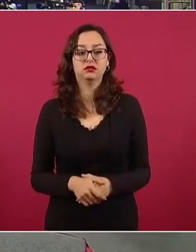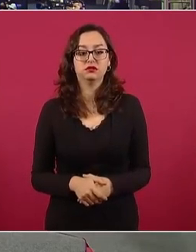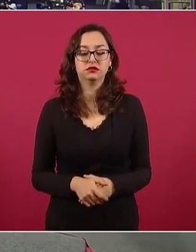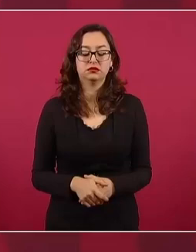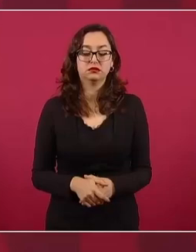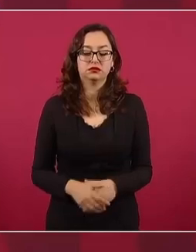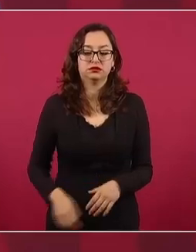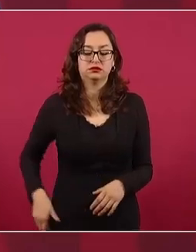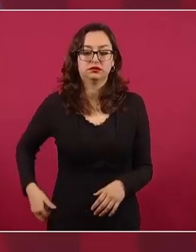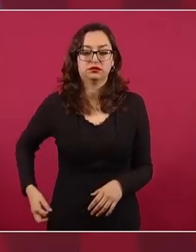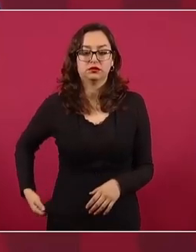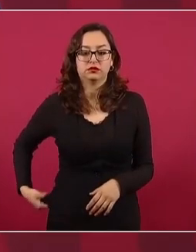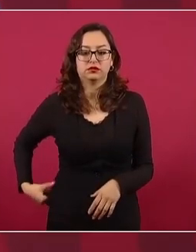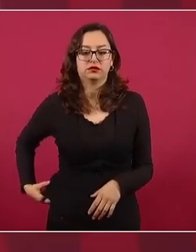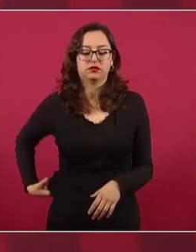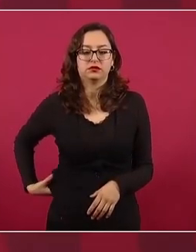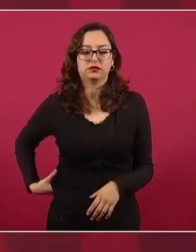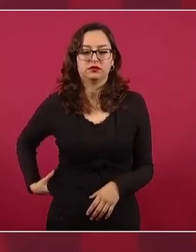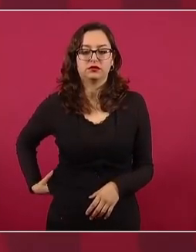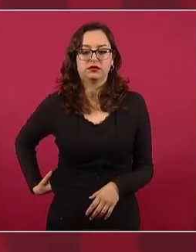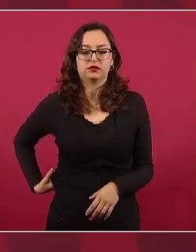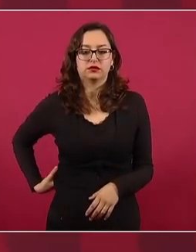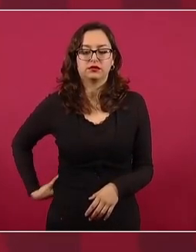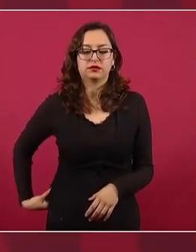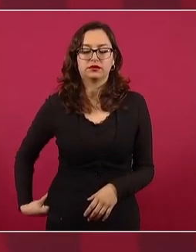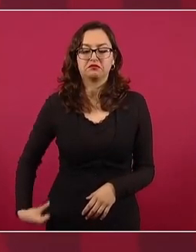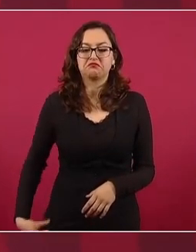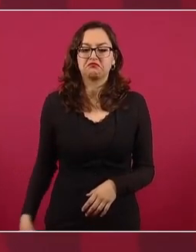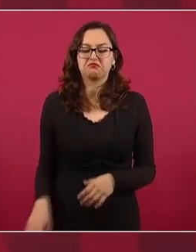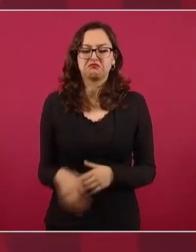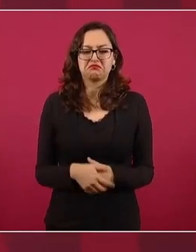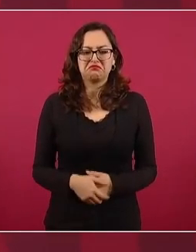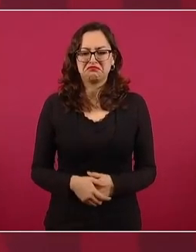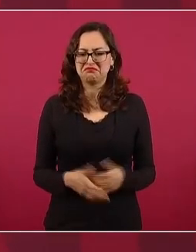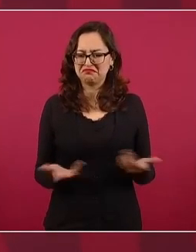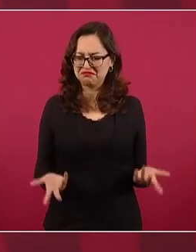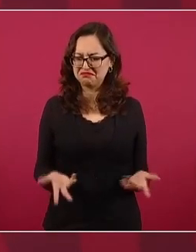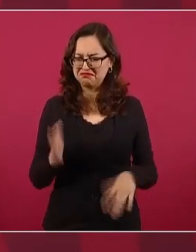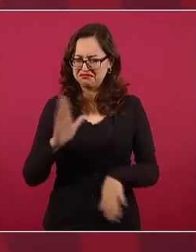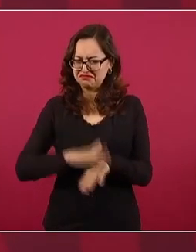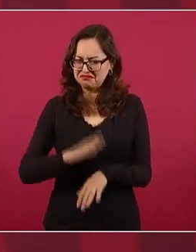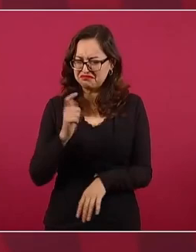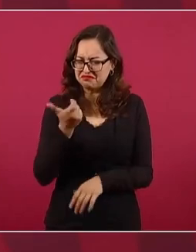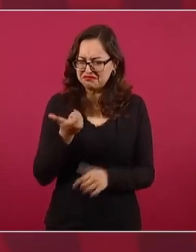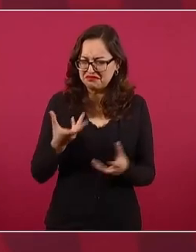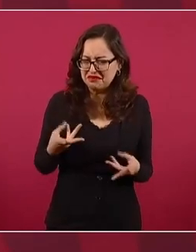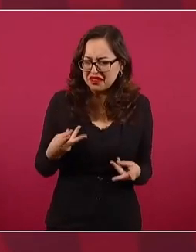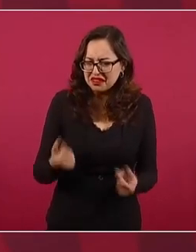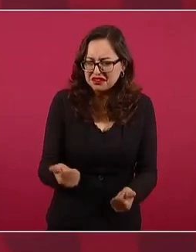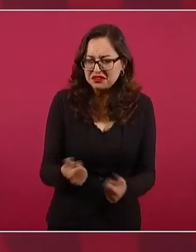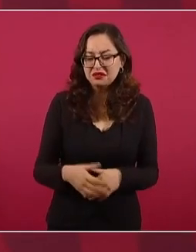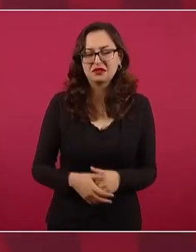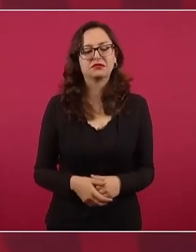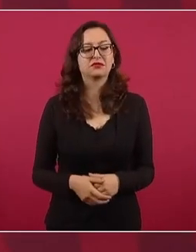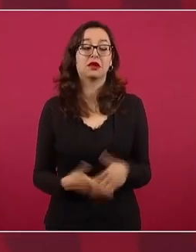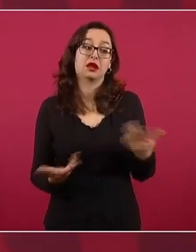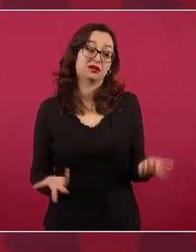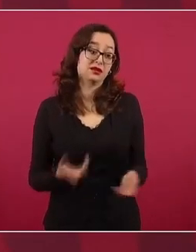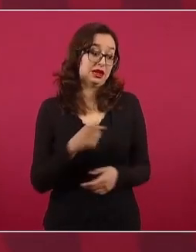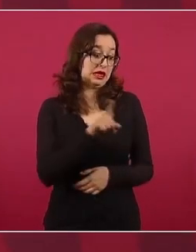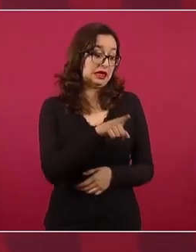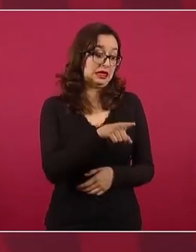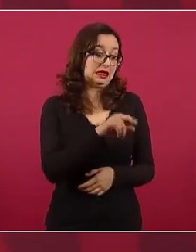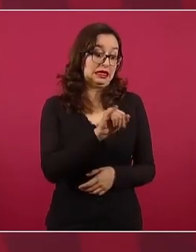Pues no costaría mucho. Claro, si la elección la hace el INE,